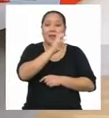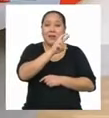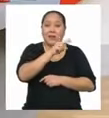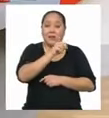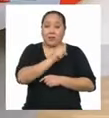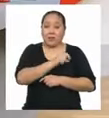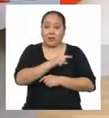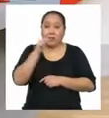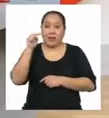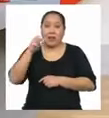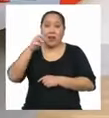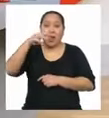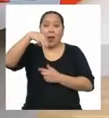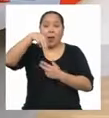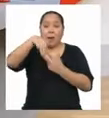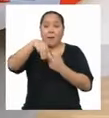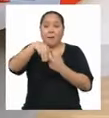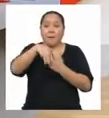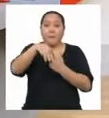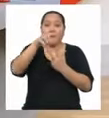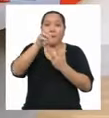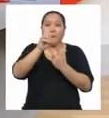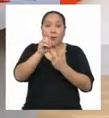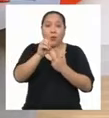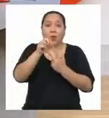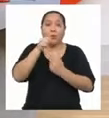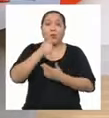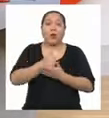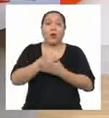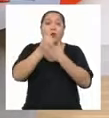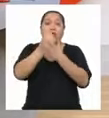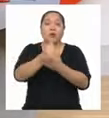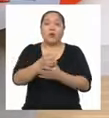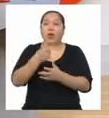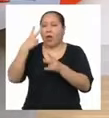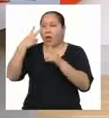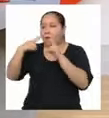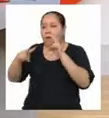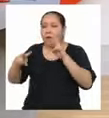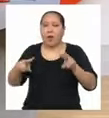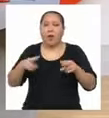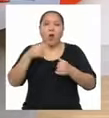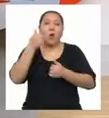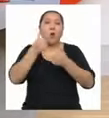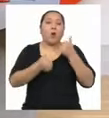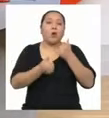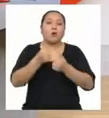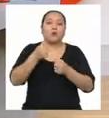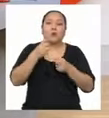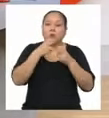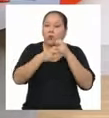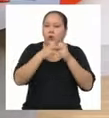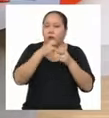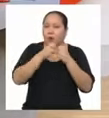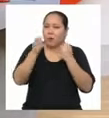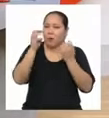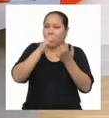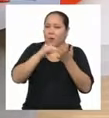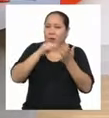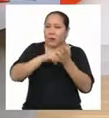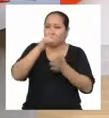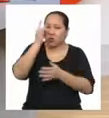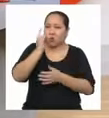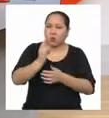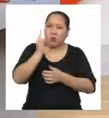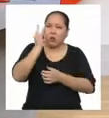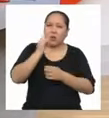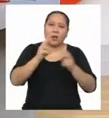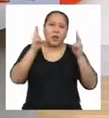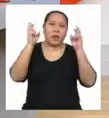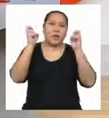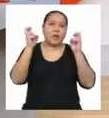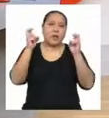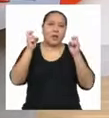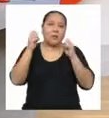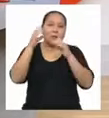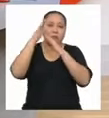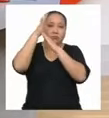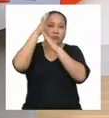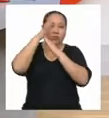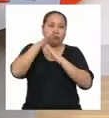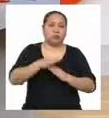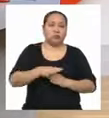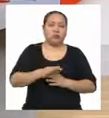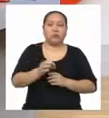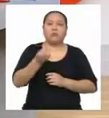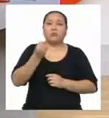puede ayudar a visualizar Cuáles son los problemas más urgentes En el tema de la discriminación Porque la